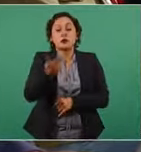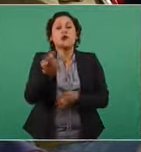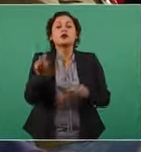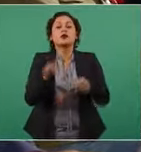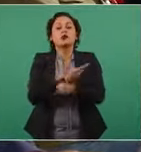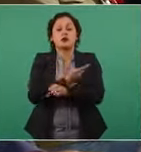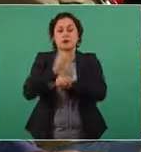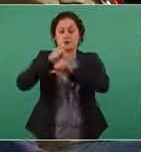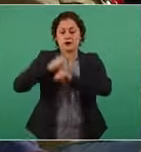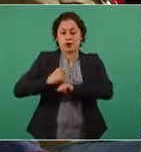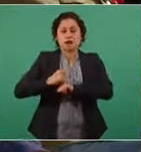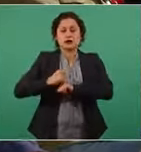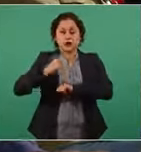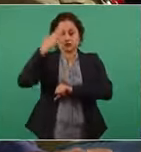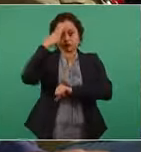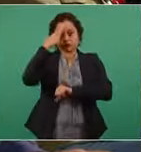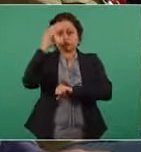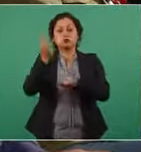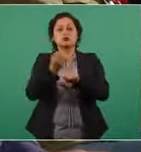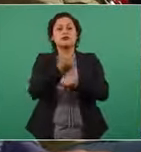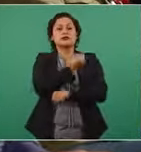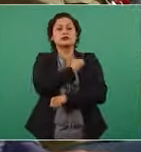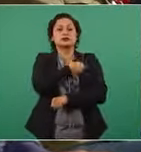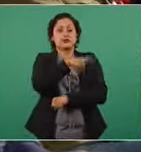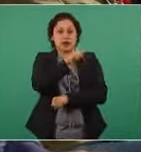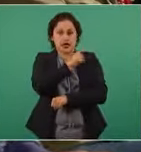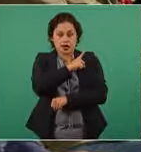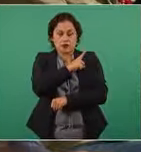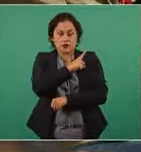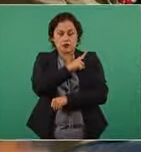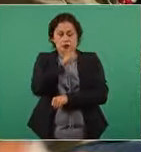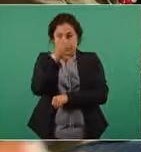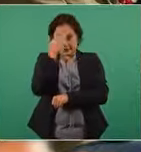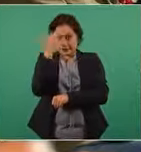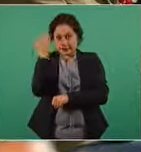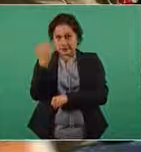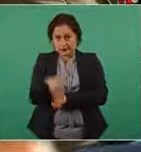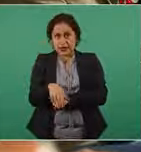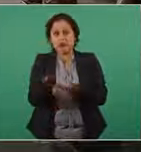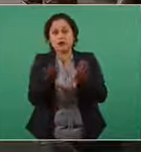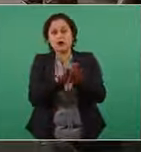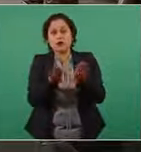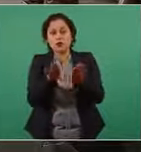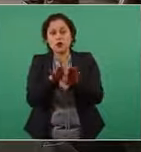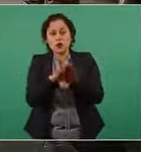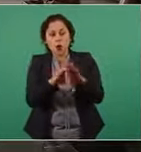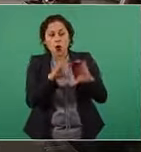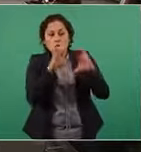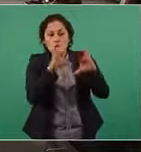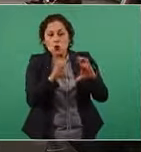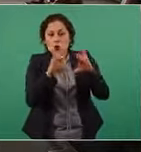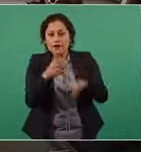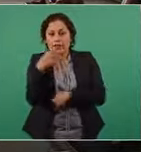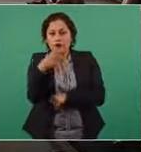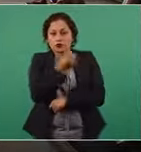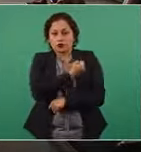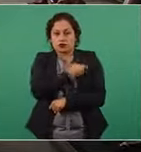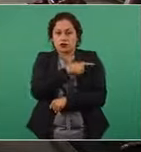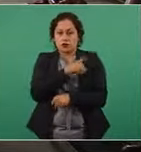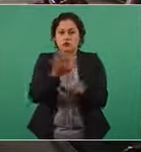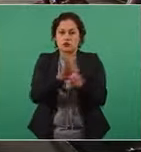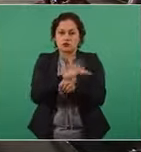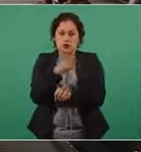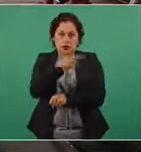tienen contemplada la inoculación de la delegación mexicana, dado que, bueno, pues son personas menores de 30